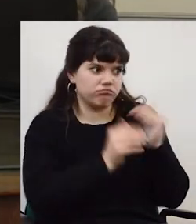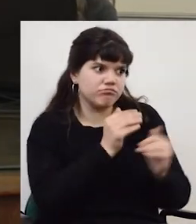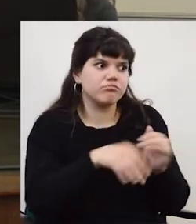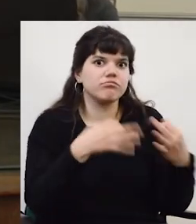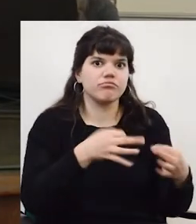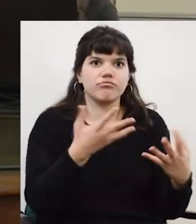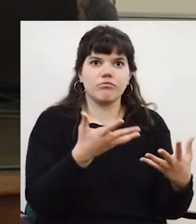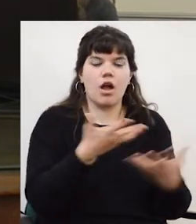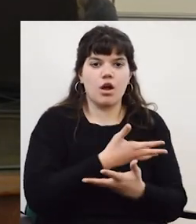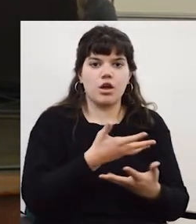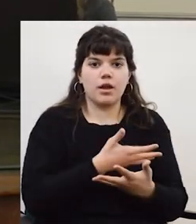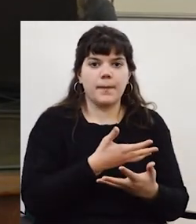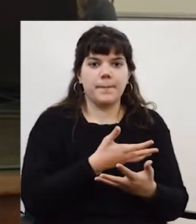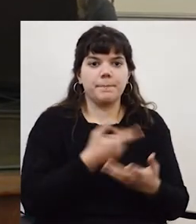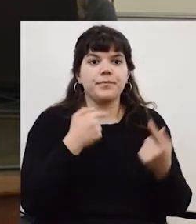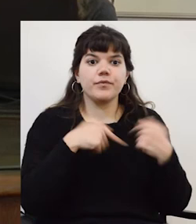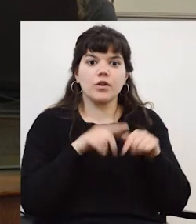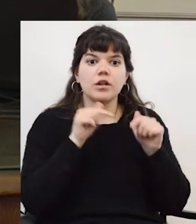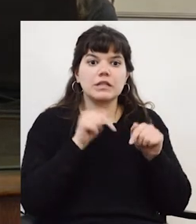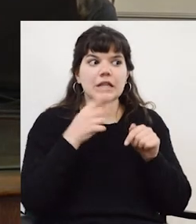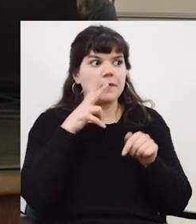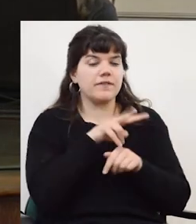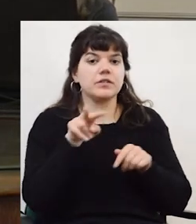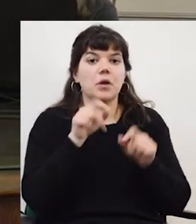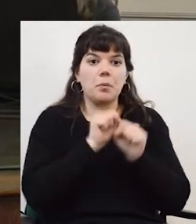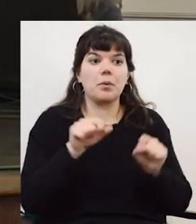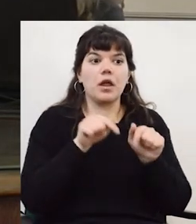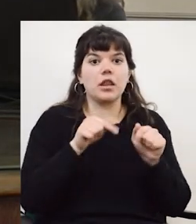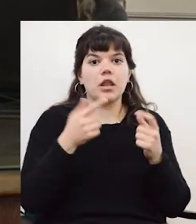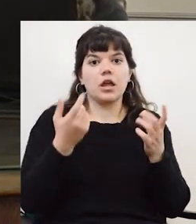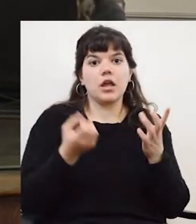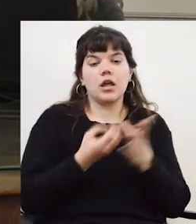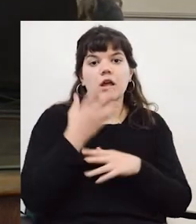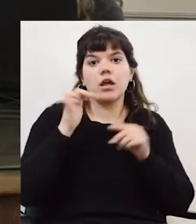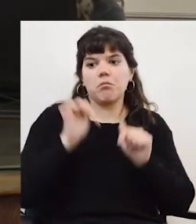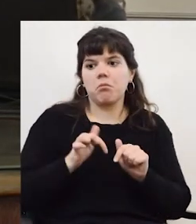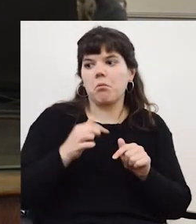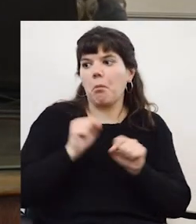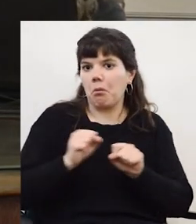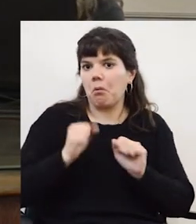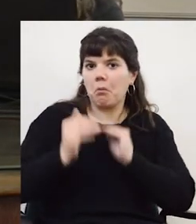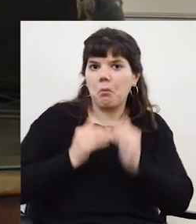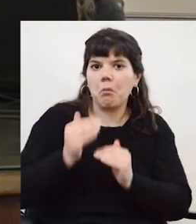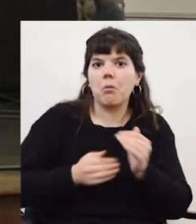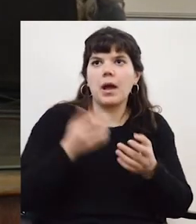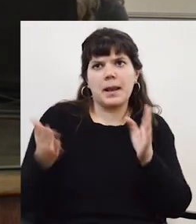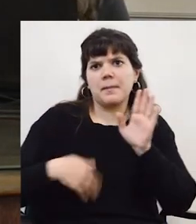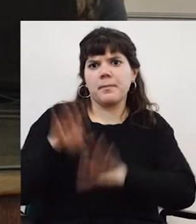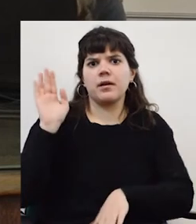planteado ¿no? porque que sean visibles hace que se democraticen se puedan usar haya